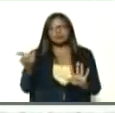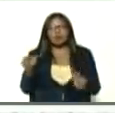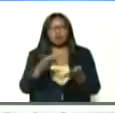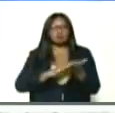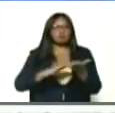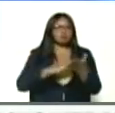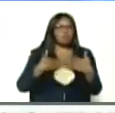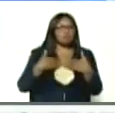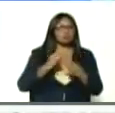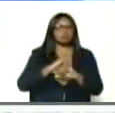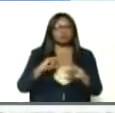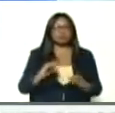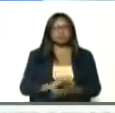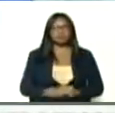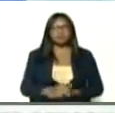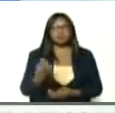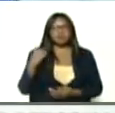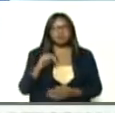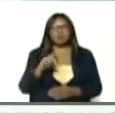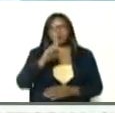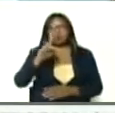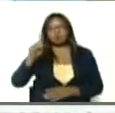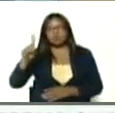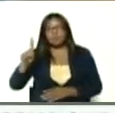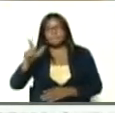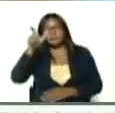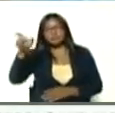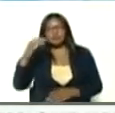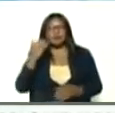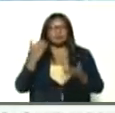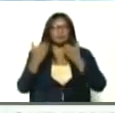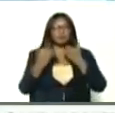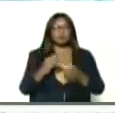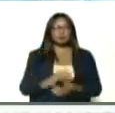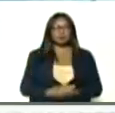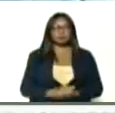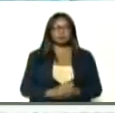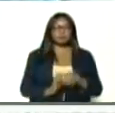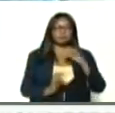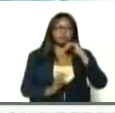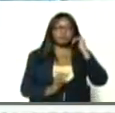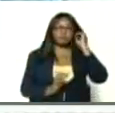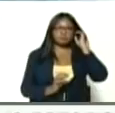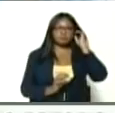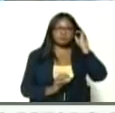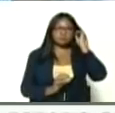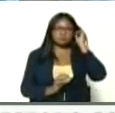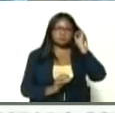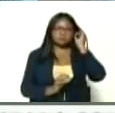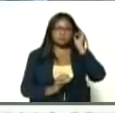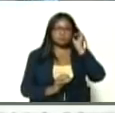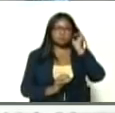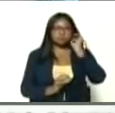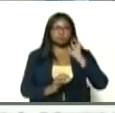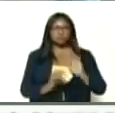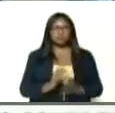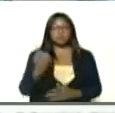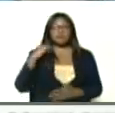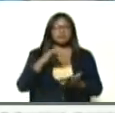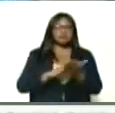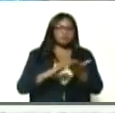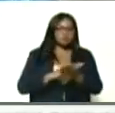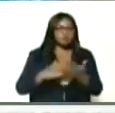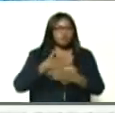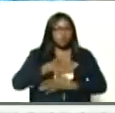y hoy solamente, tenemos once casos, los cuales están, en plena recuperación, y no hay afección grave, todo está en